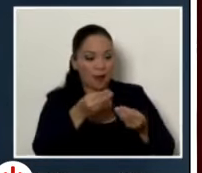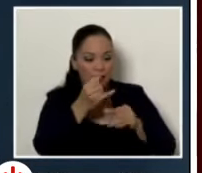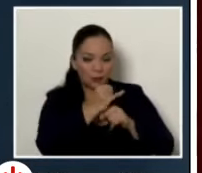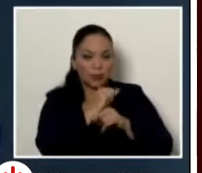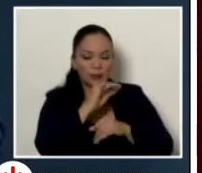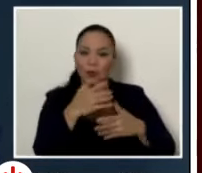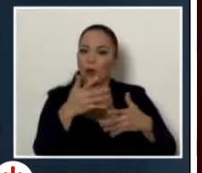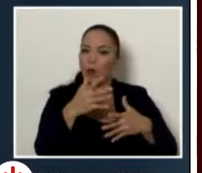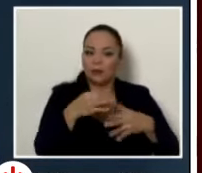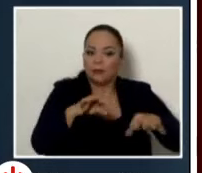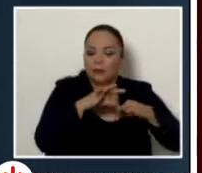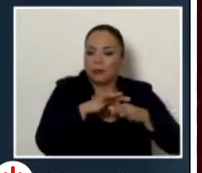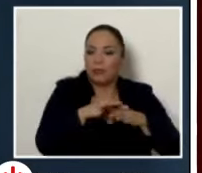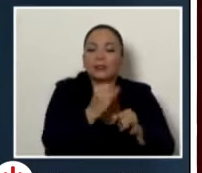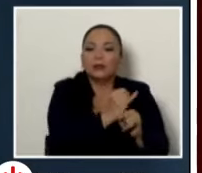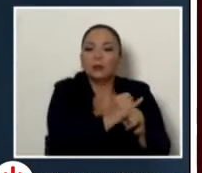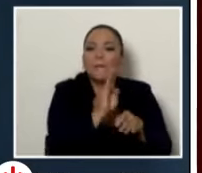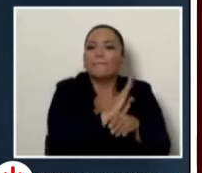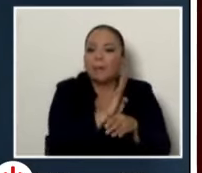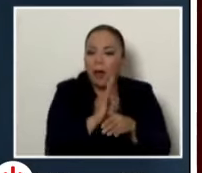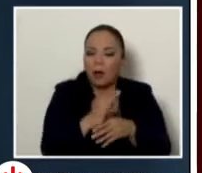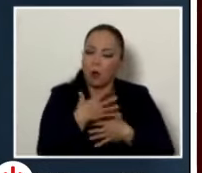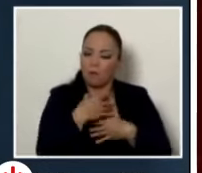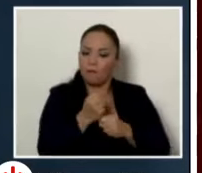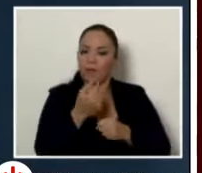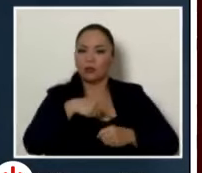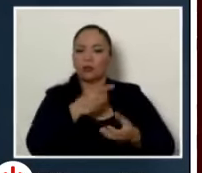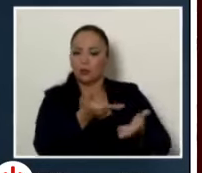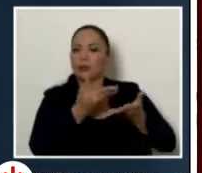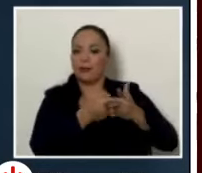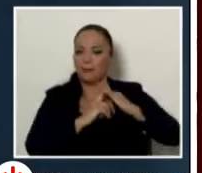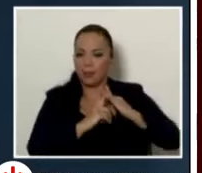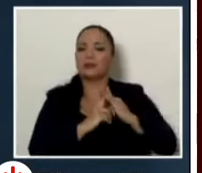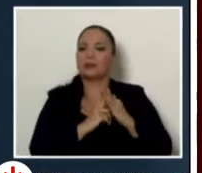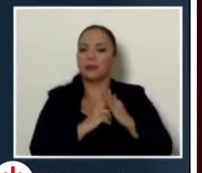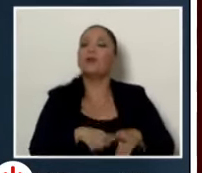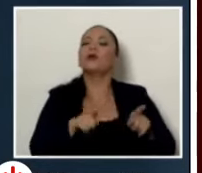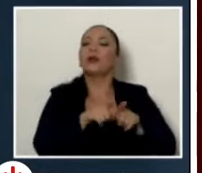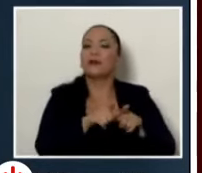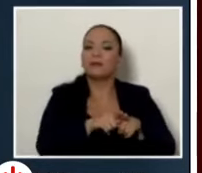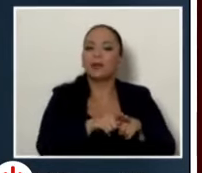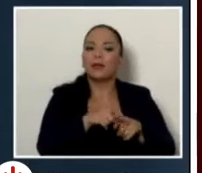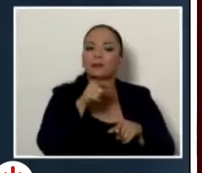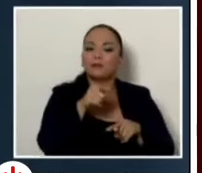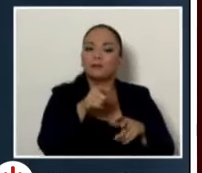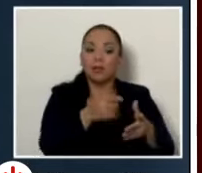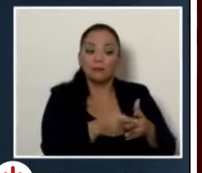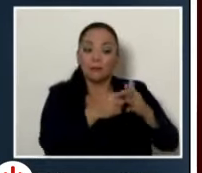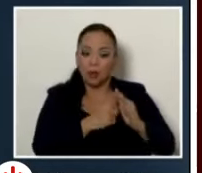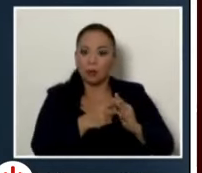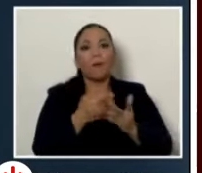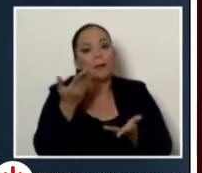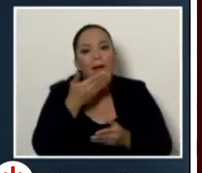y por supuesto entidades financieras y a la postre va a derivar en mejores condiciones crediticias, que